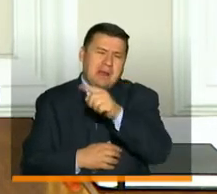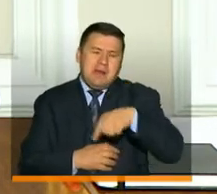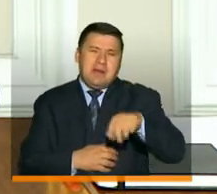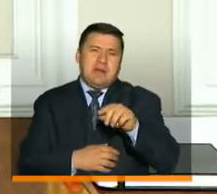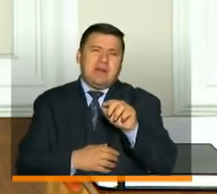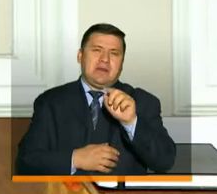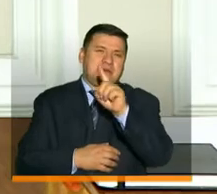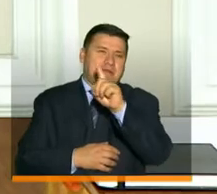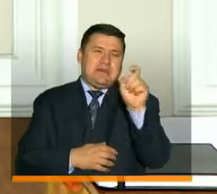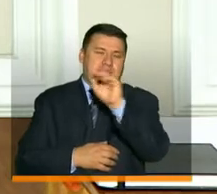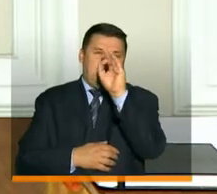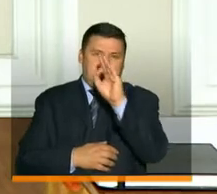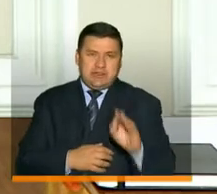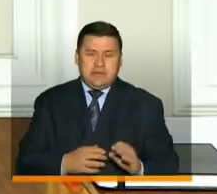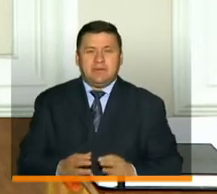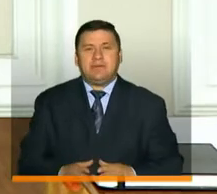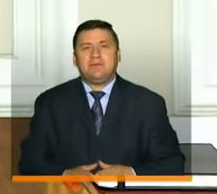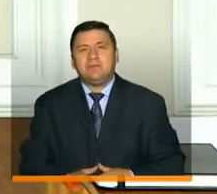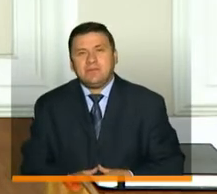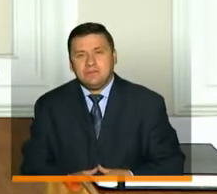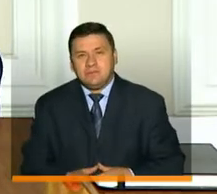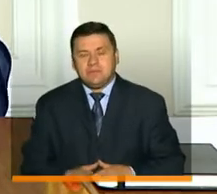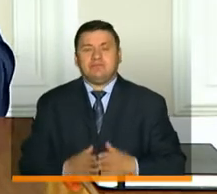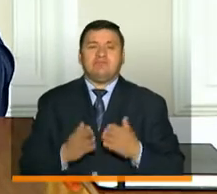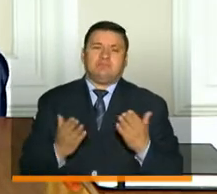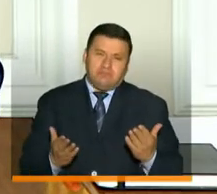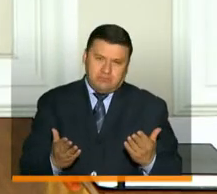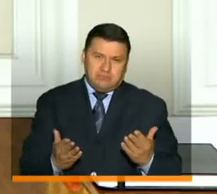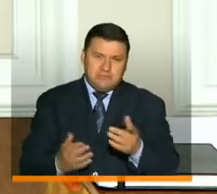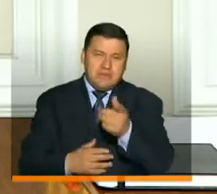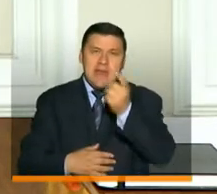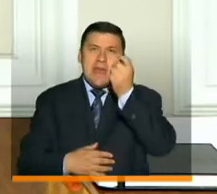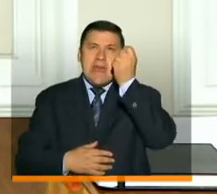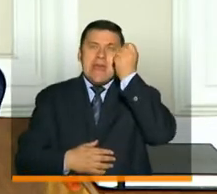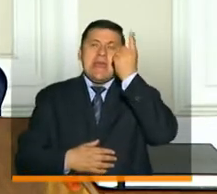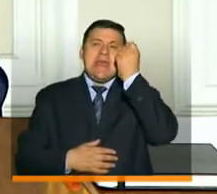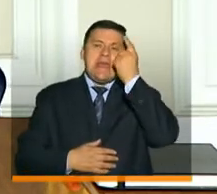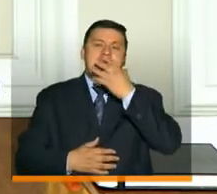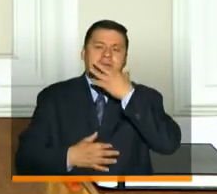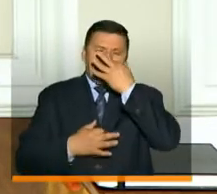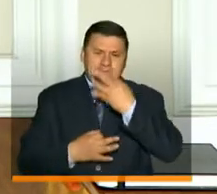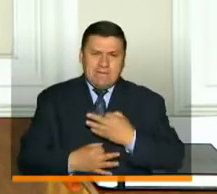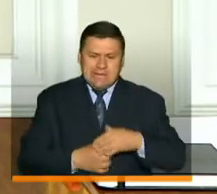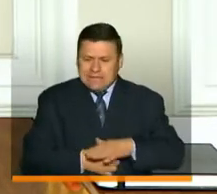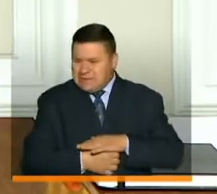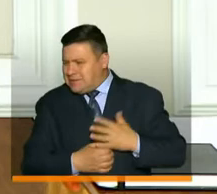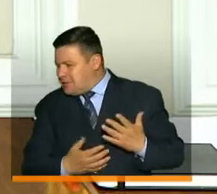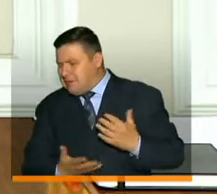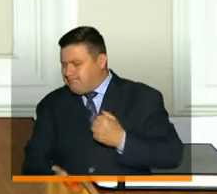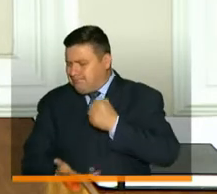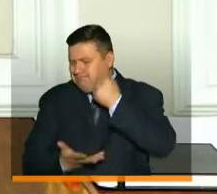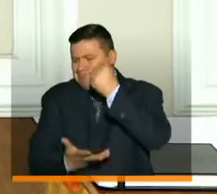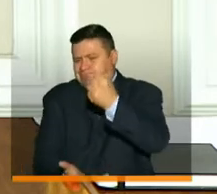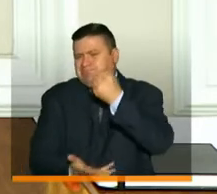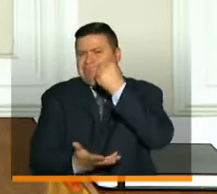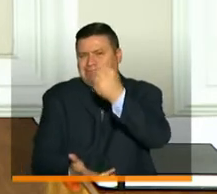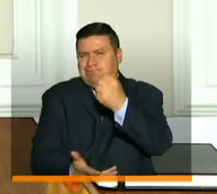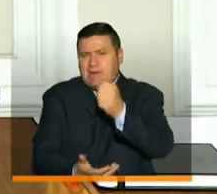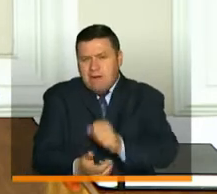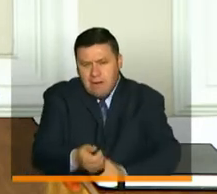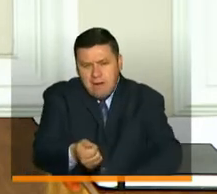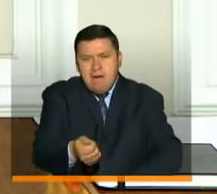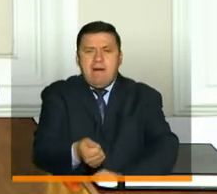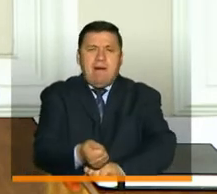del 100 por ciento. Es una forma de entender la realidad y la afectación que tenemos, hacerlo con un